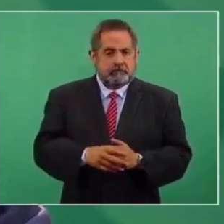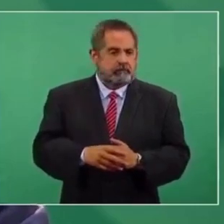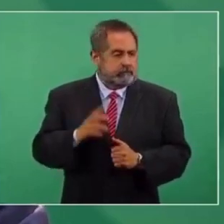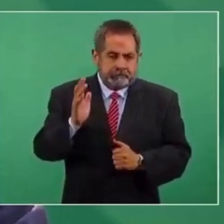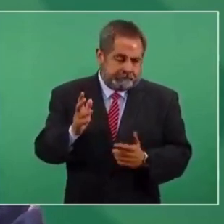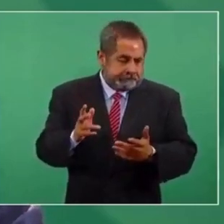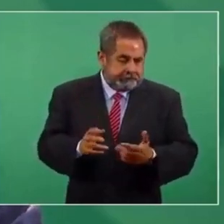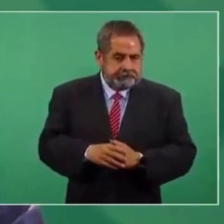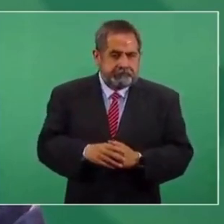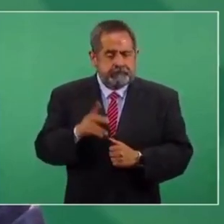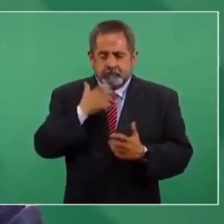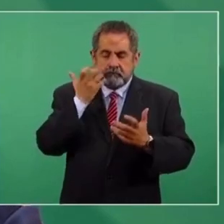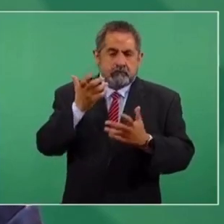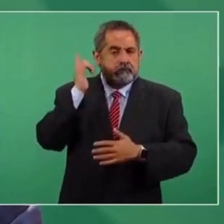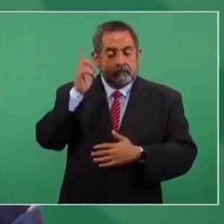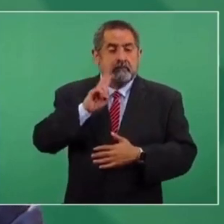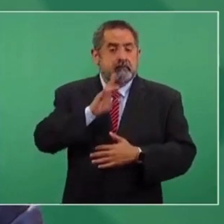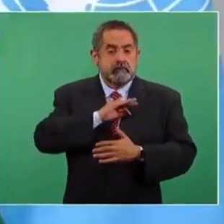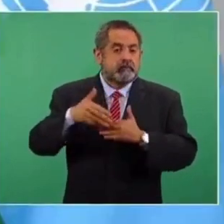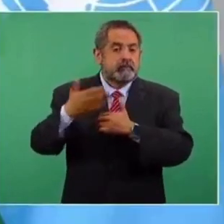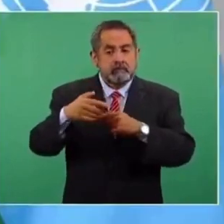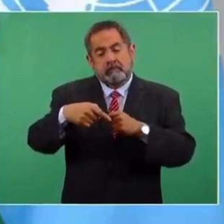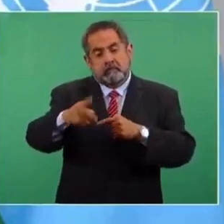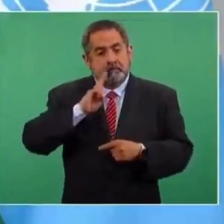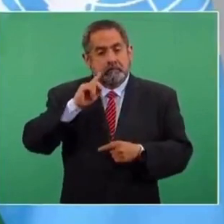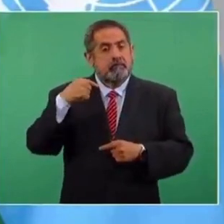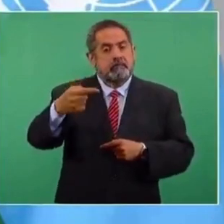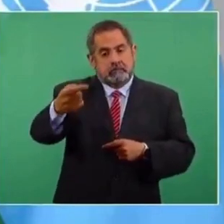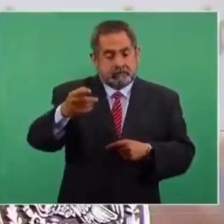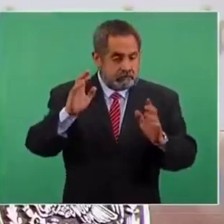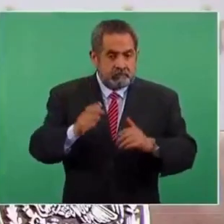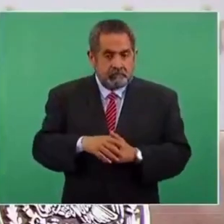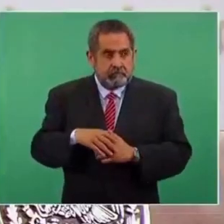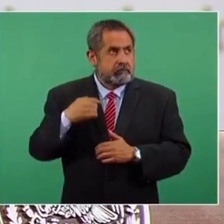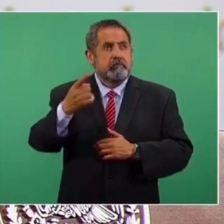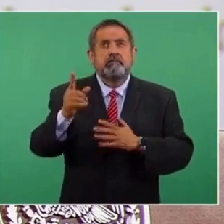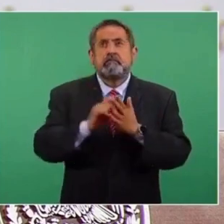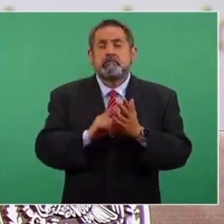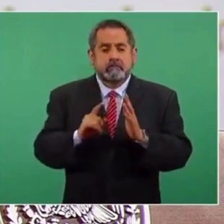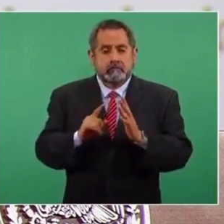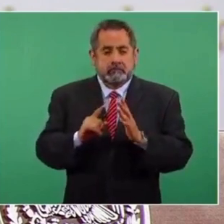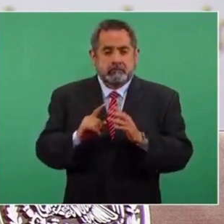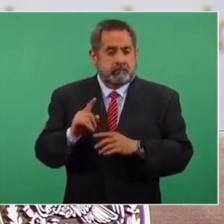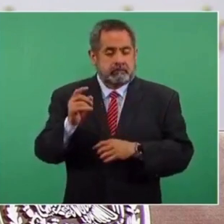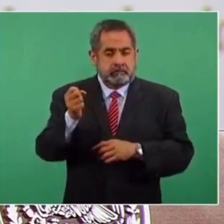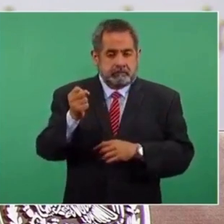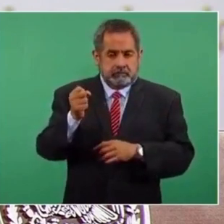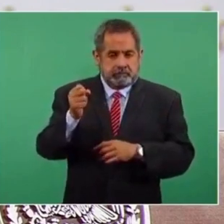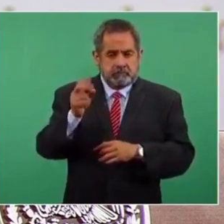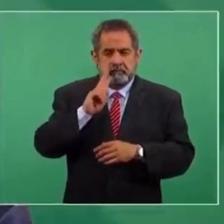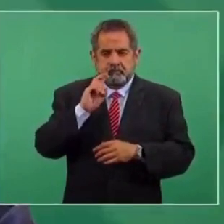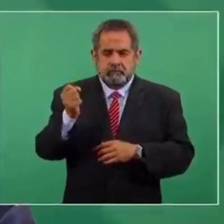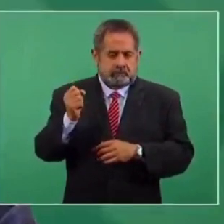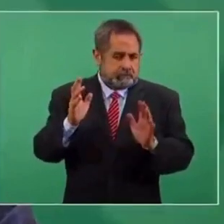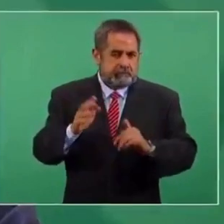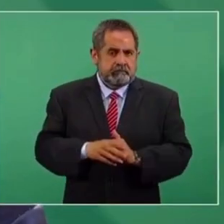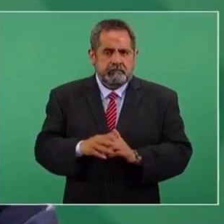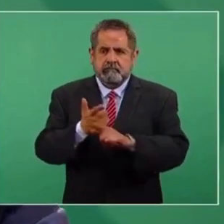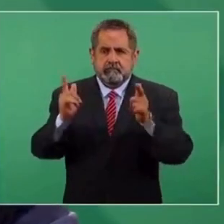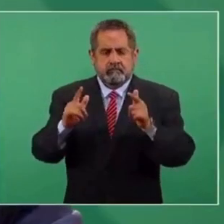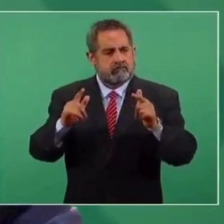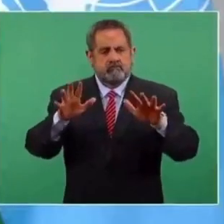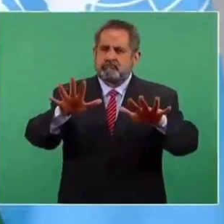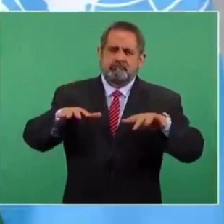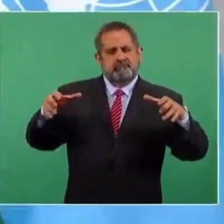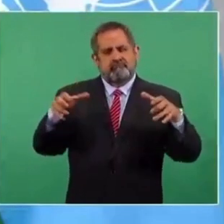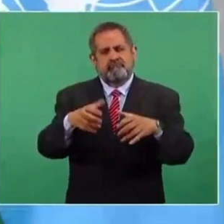La verdad, la verdad, deseo y a ver si se puede para el mes de la independencia, para septiembre, ya hacer un